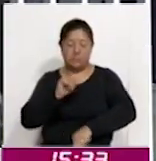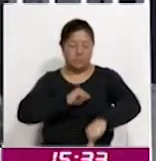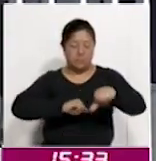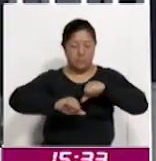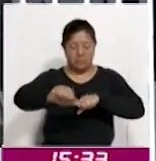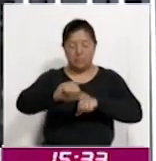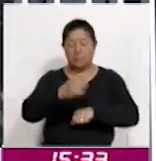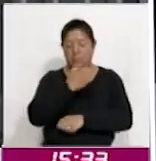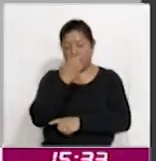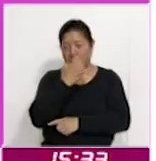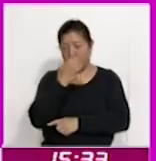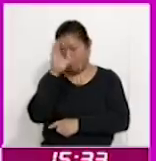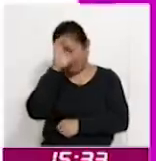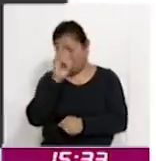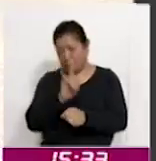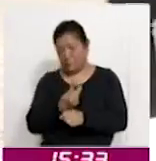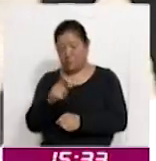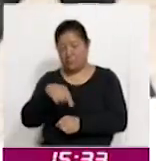participantes.